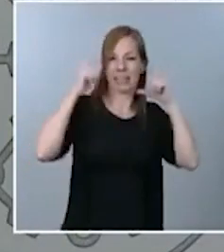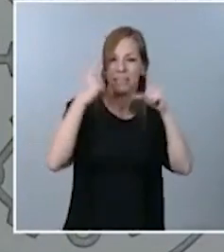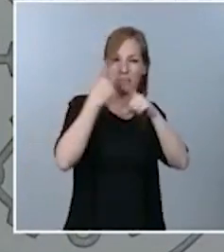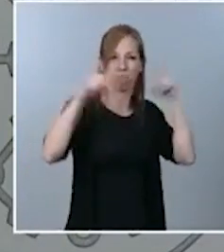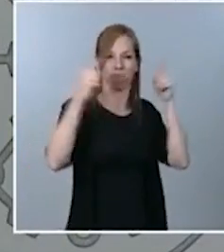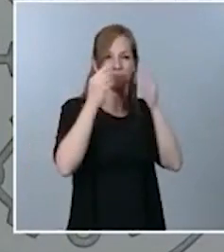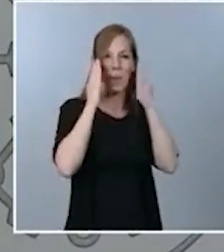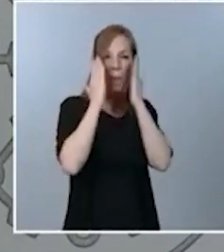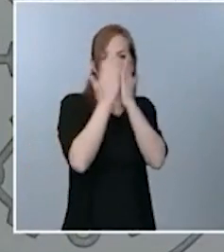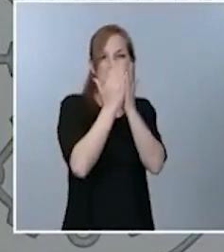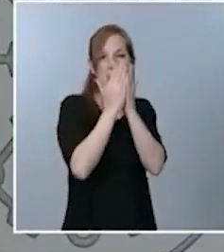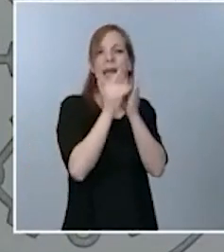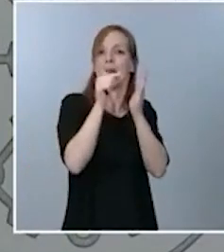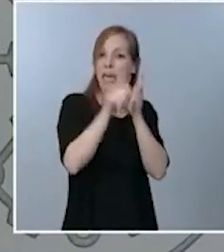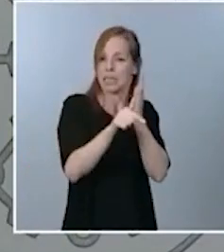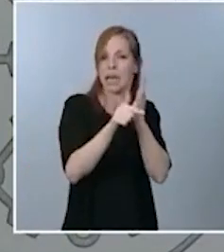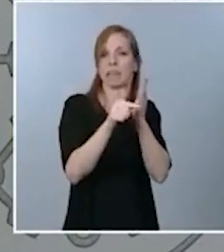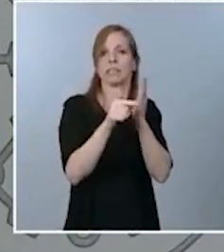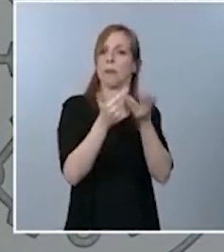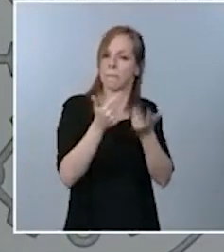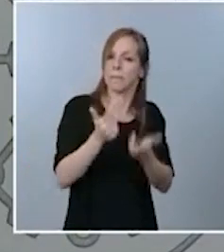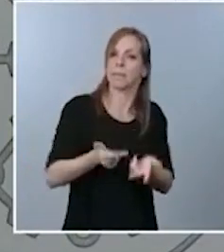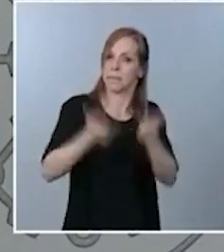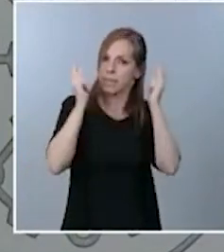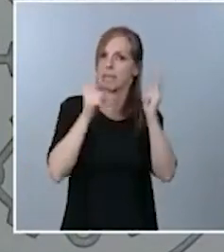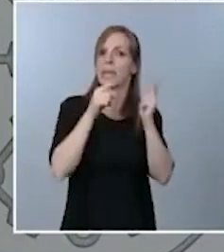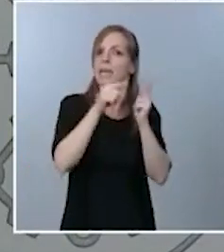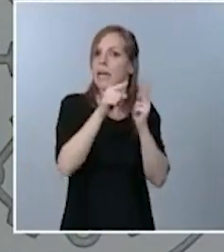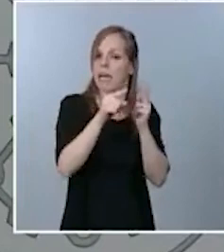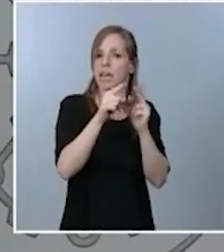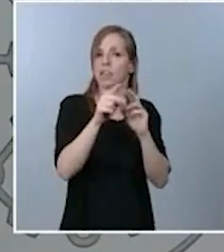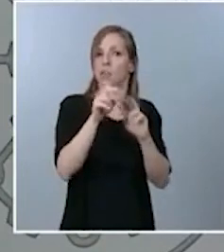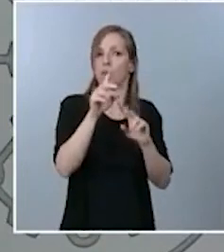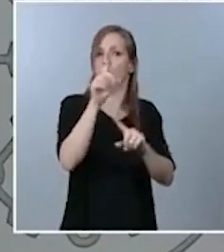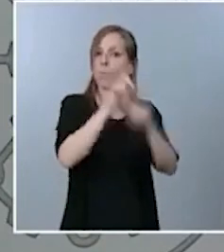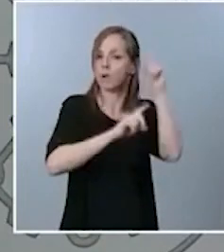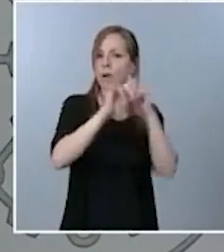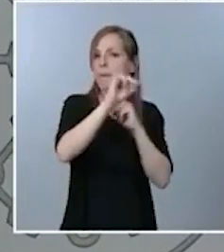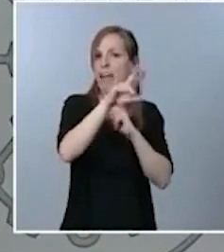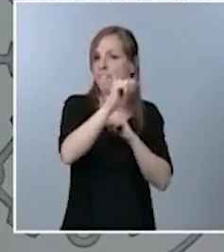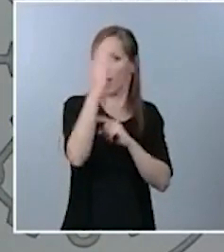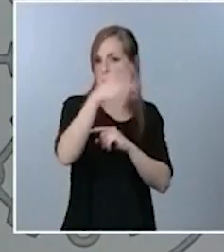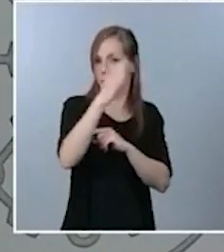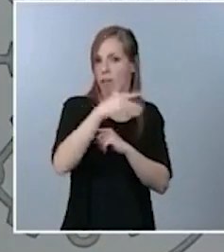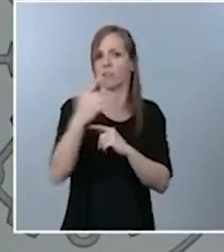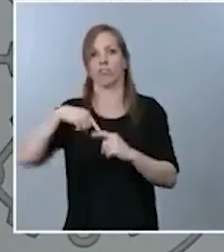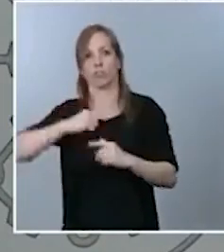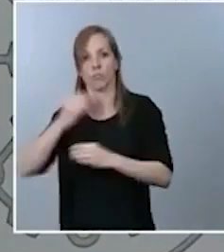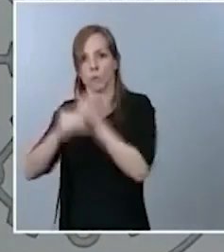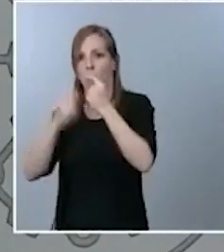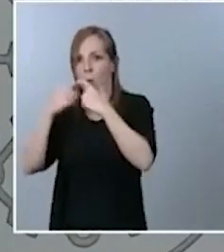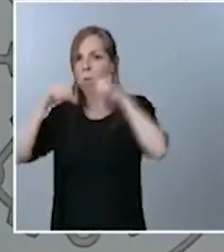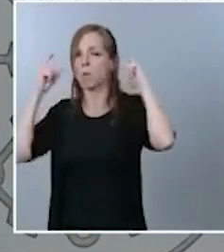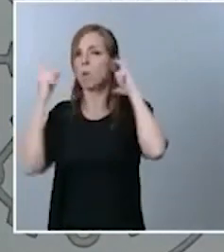permitidas y que no tienen esta dificultad en relación con el IVA y, por tanto, vamos a revisar ese precio en